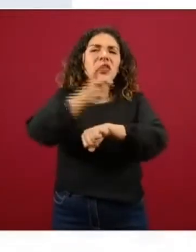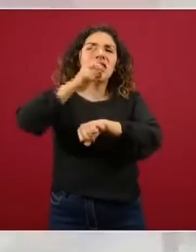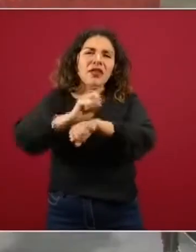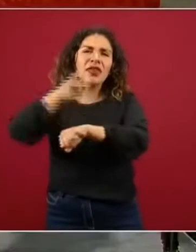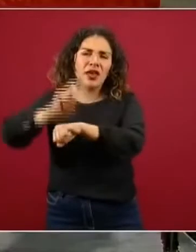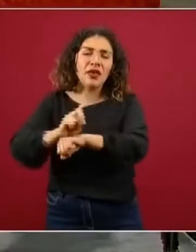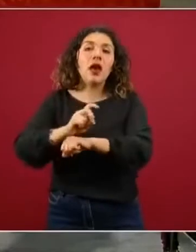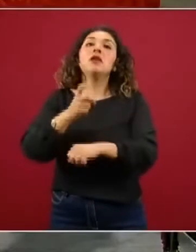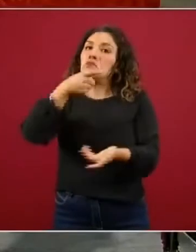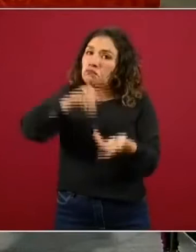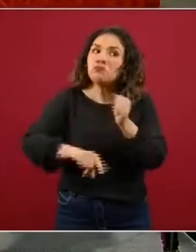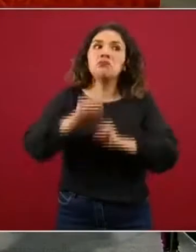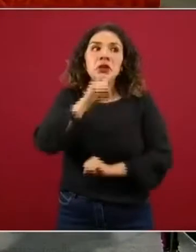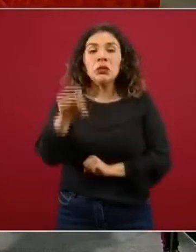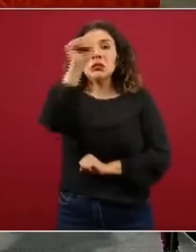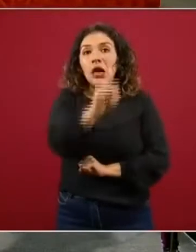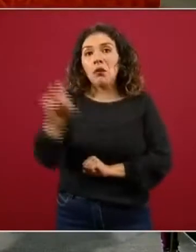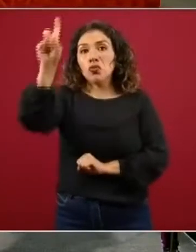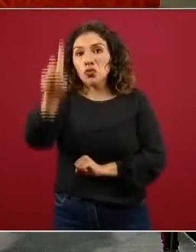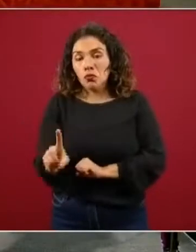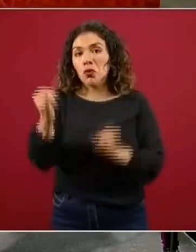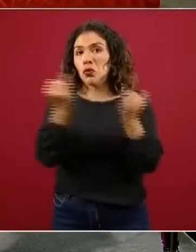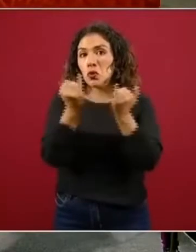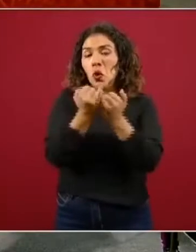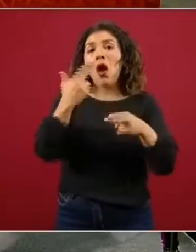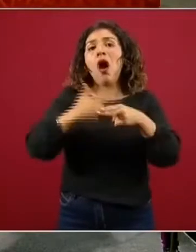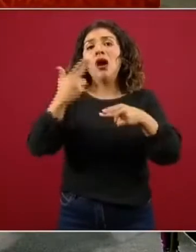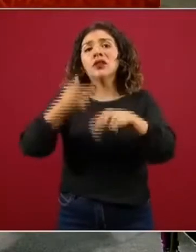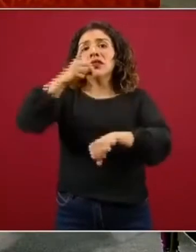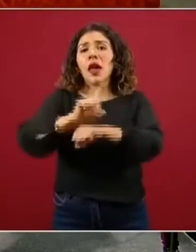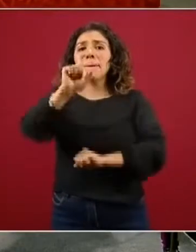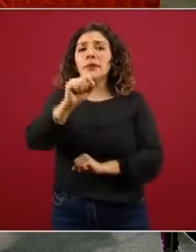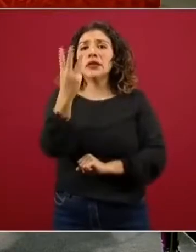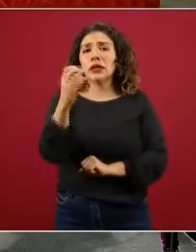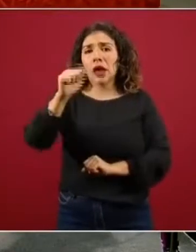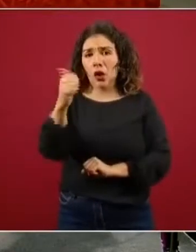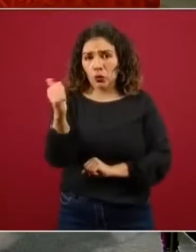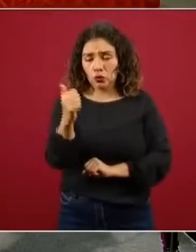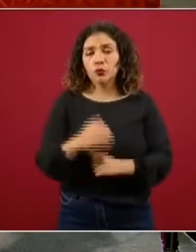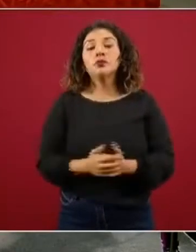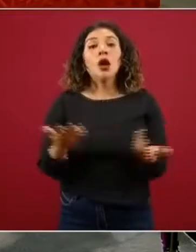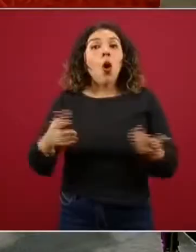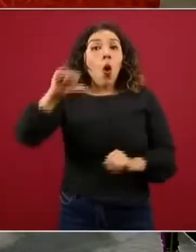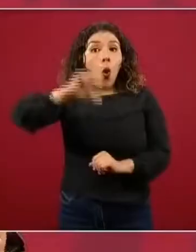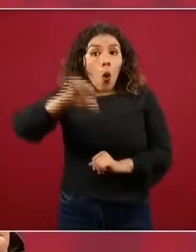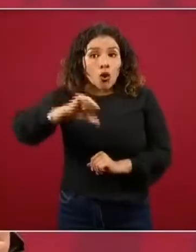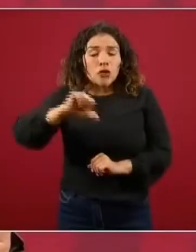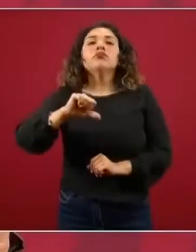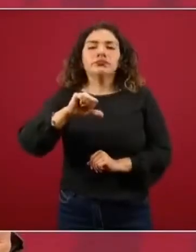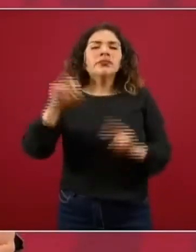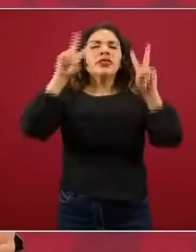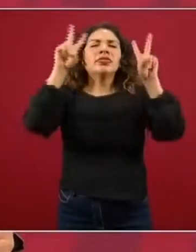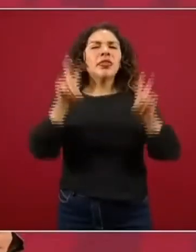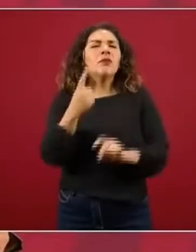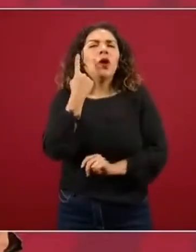incluyendo sábados y domingos, que se extenderán hasta el día 23 de agosto. Y hoy queremos abordar un